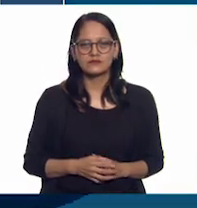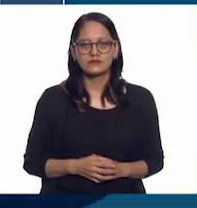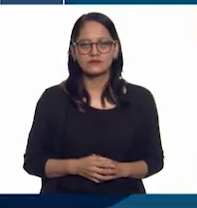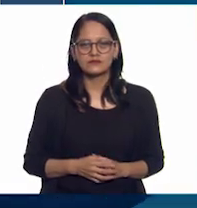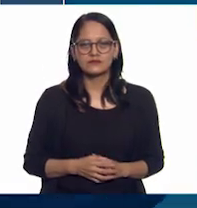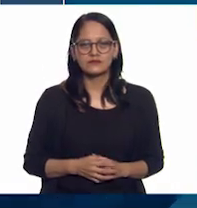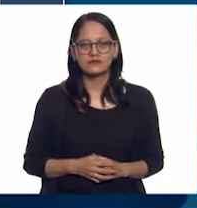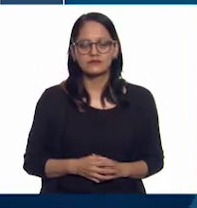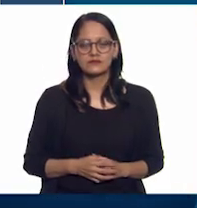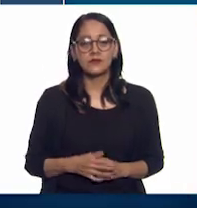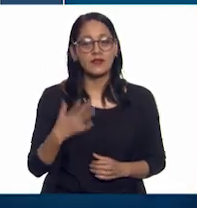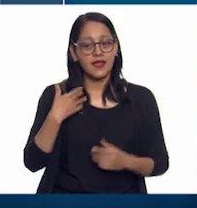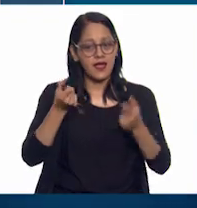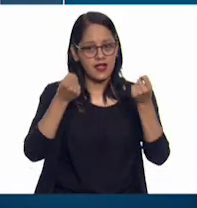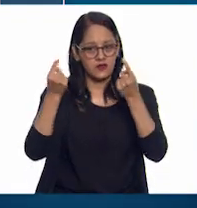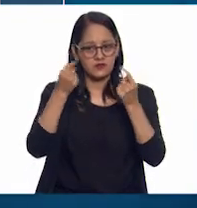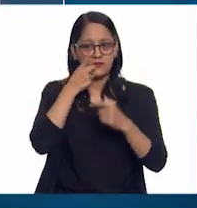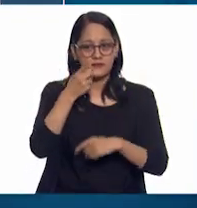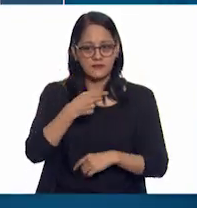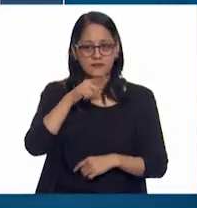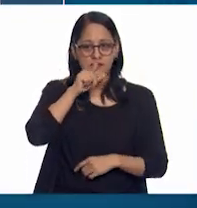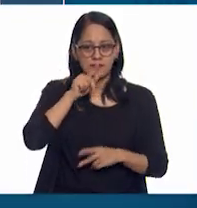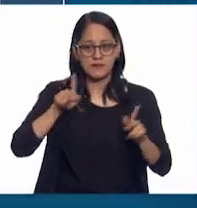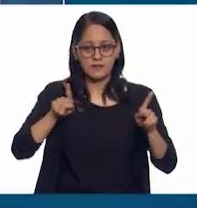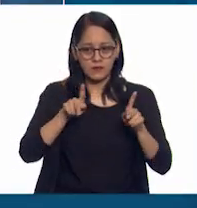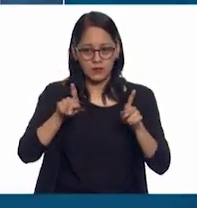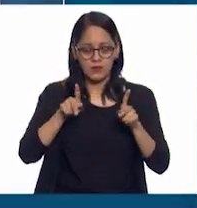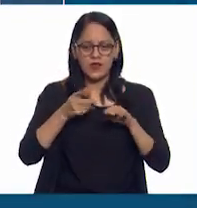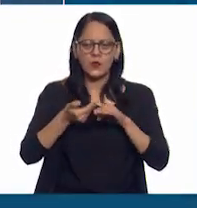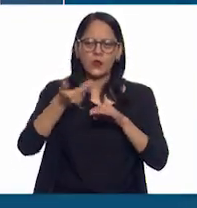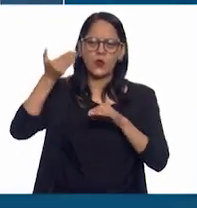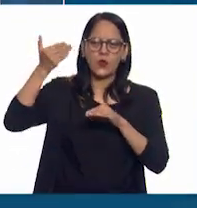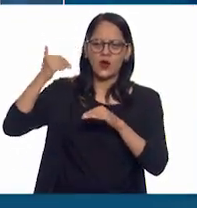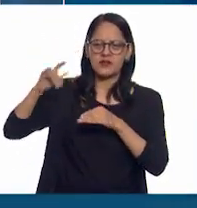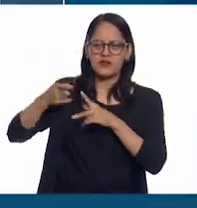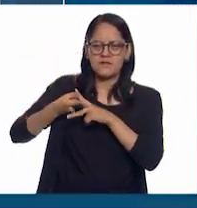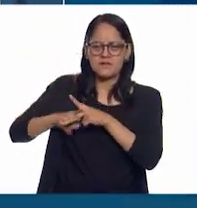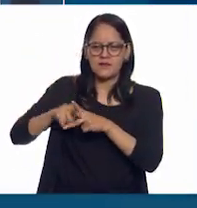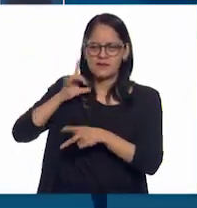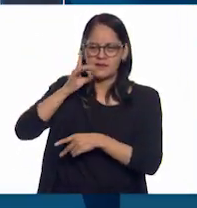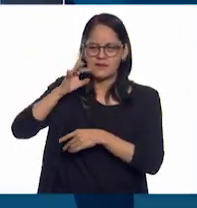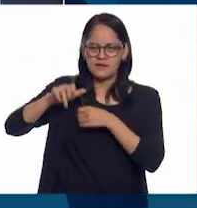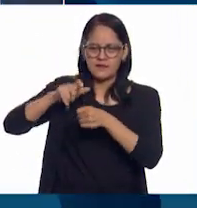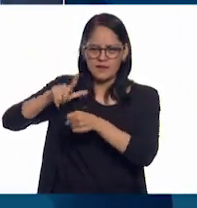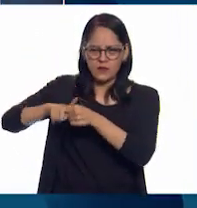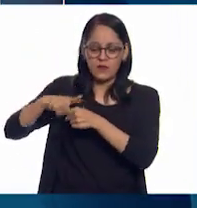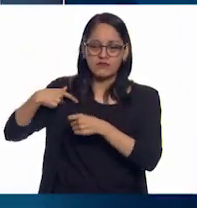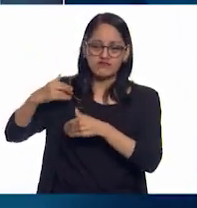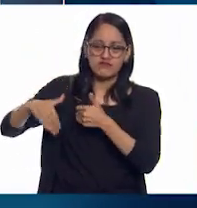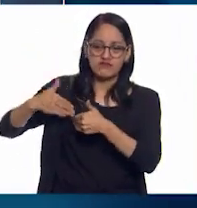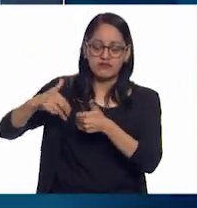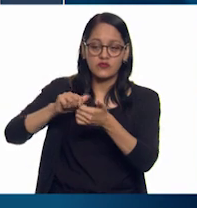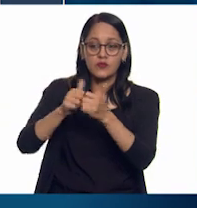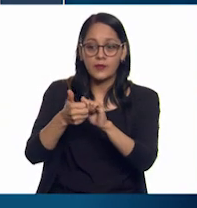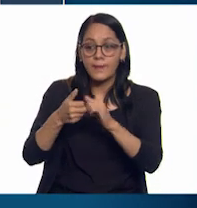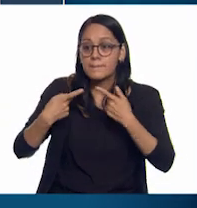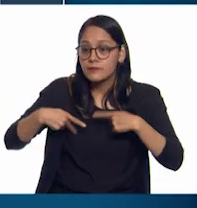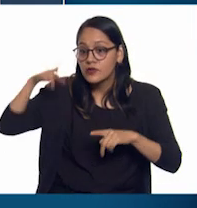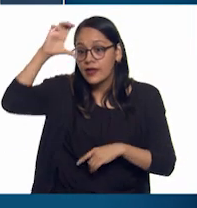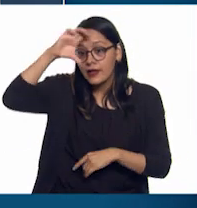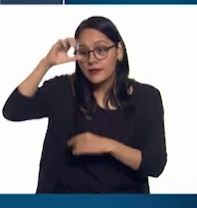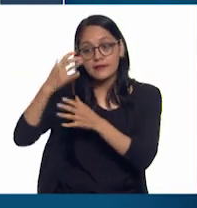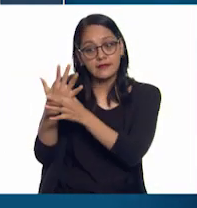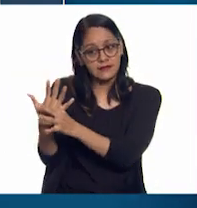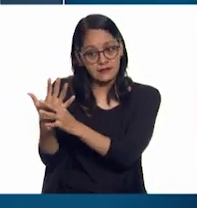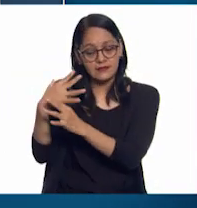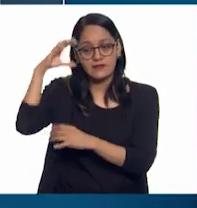Hay quienes dicen que las aves evolucionaron de los dinosaurios. Los científicos, los científicos dicen eso. Ah, los